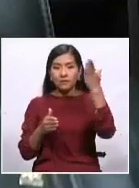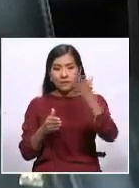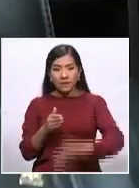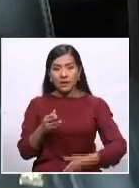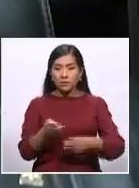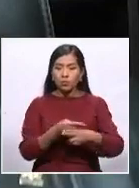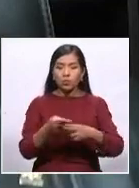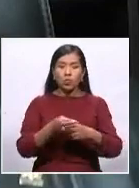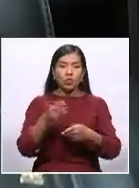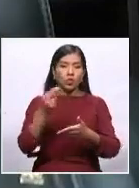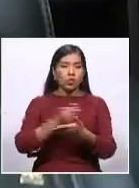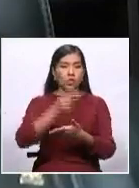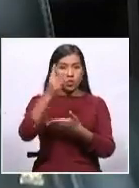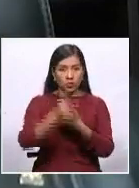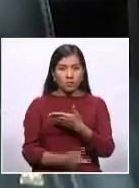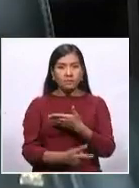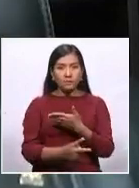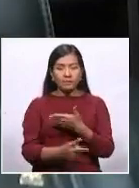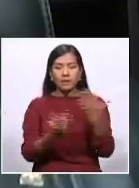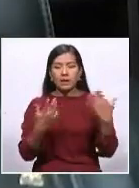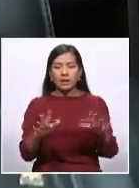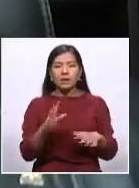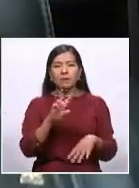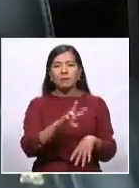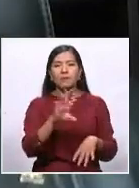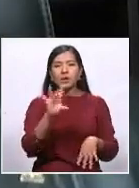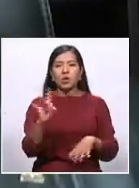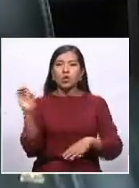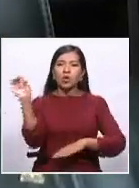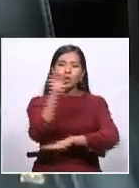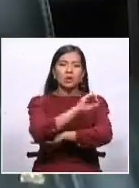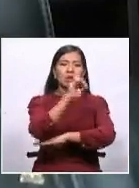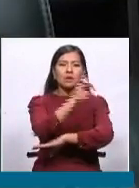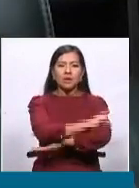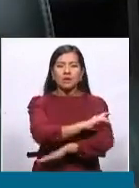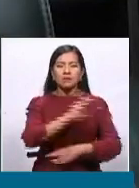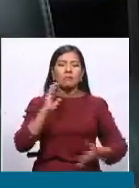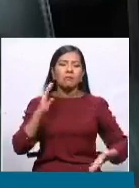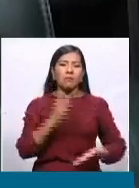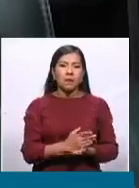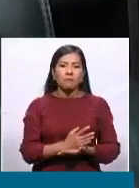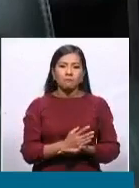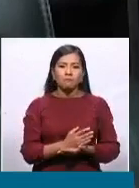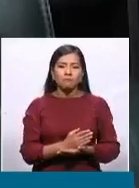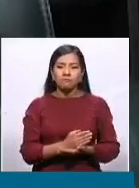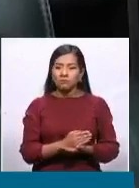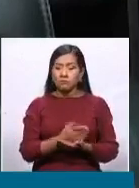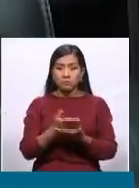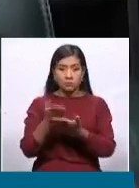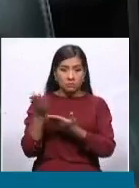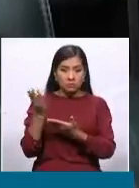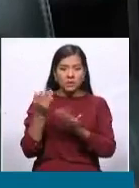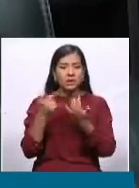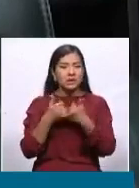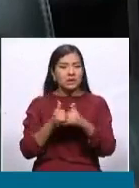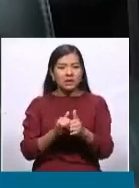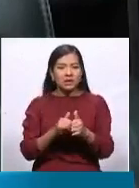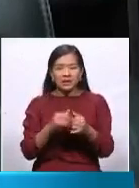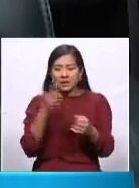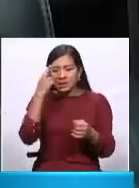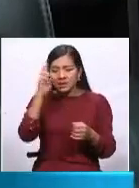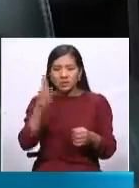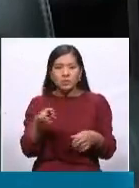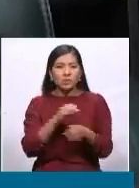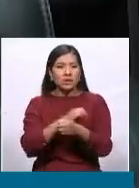noviembre y son 28 días de paro indefinido. No han podido justificar, y ese es el argumento que manejan